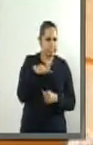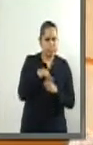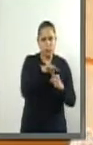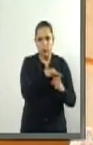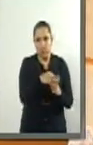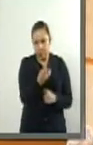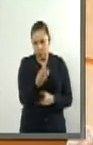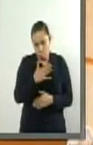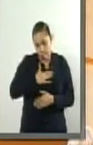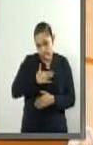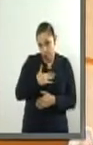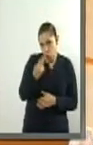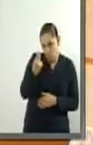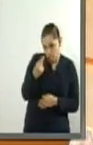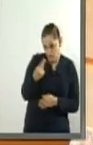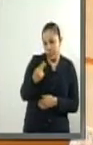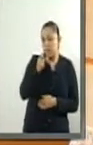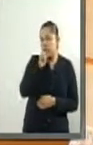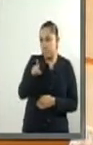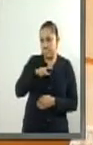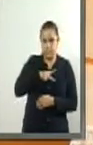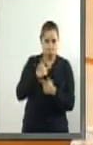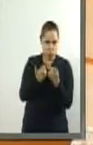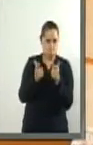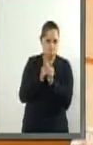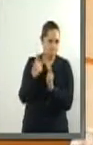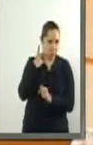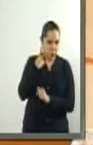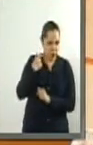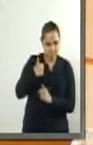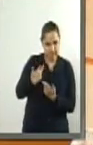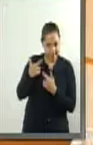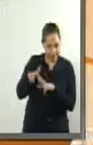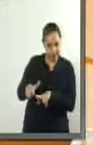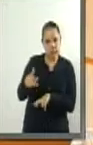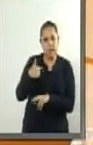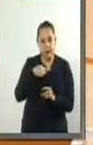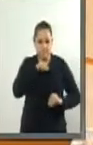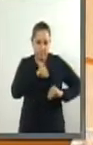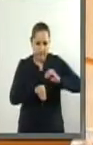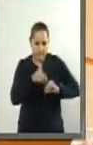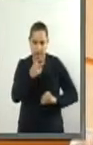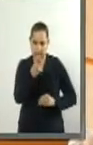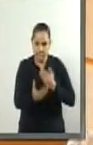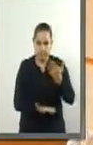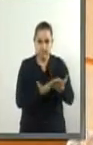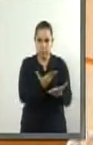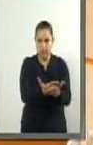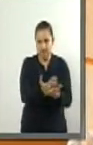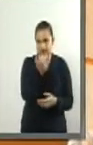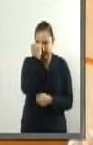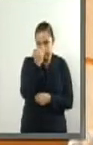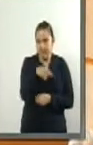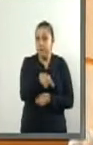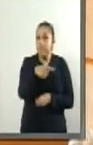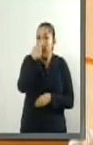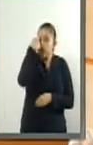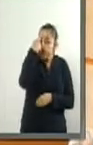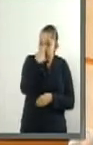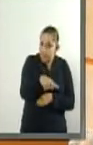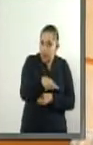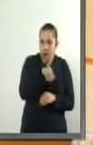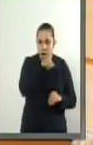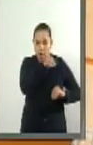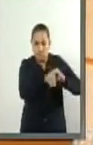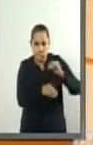nombre y del grupo parlamentario que representó la presente proposición de iniciativa que representa un antes